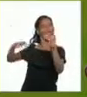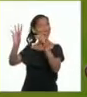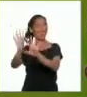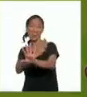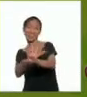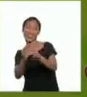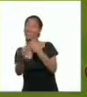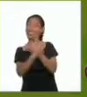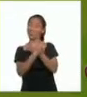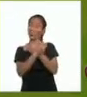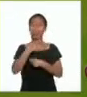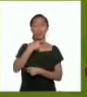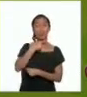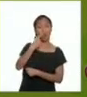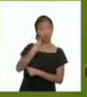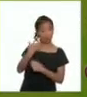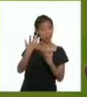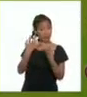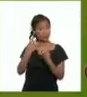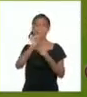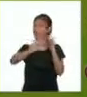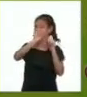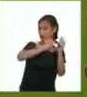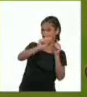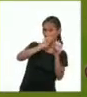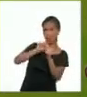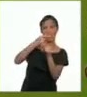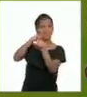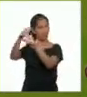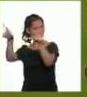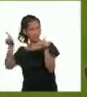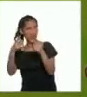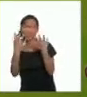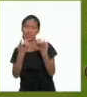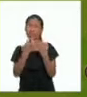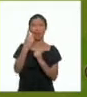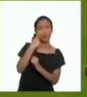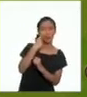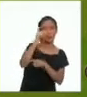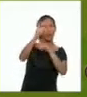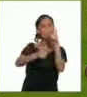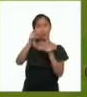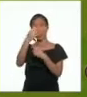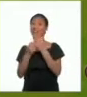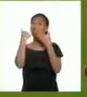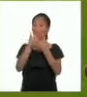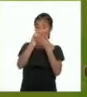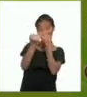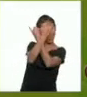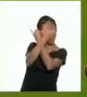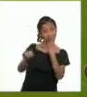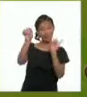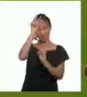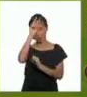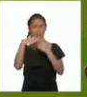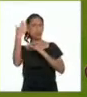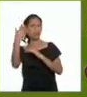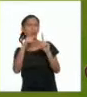mi abuelo siempre quiso ser un viajero del tiempo y conocer a todos los personajes de la independencia que nos ayudaron a ser libres eso dice siempre hasta